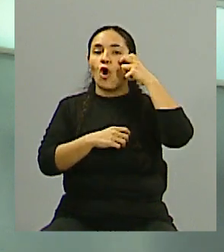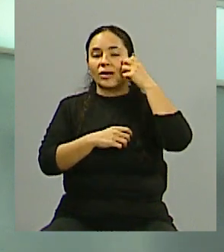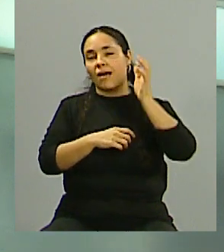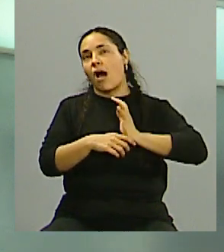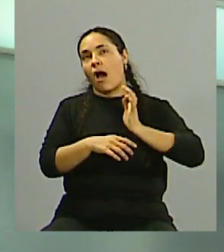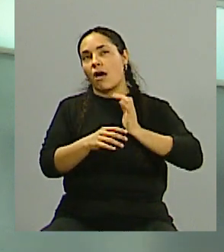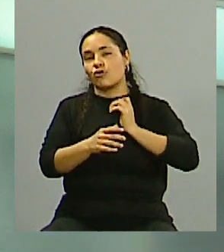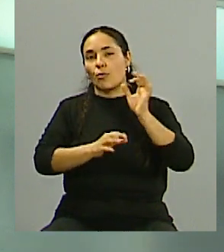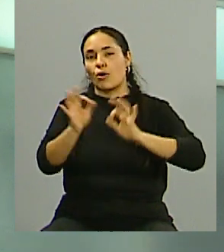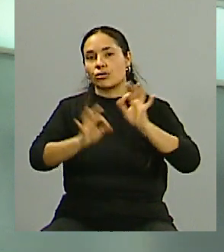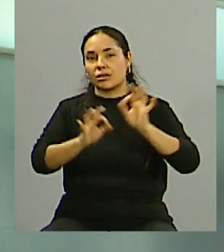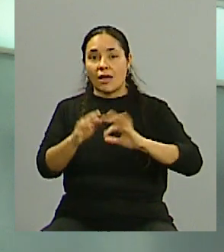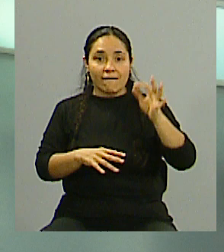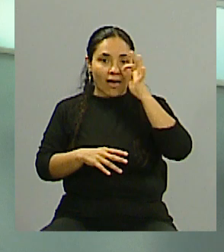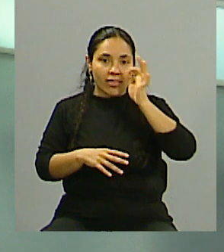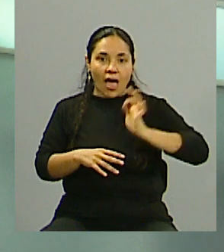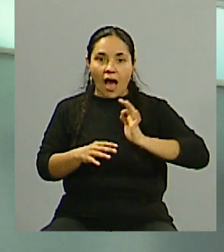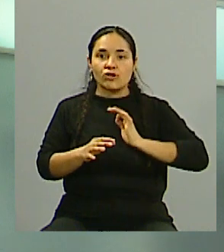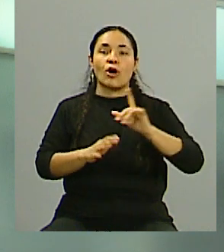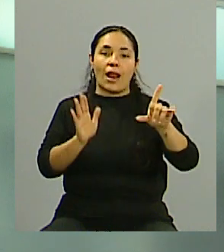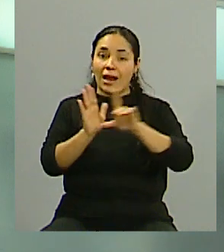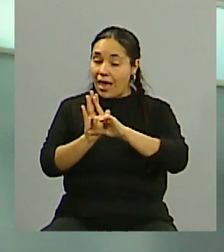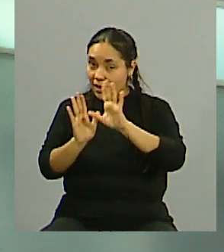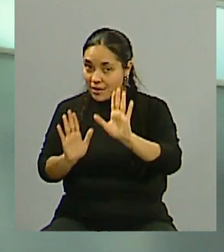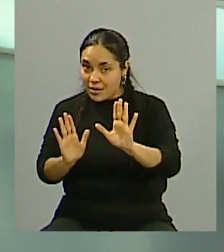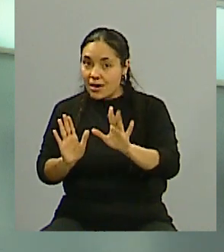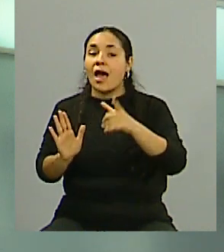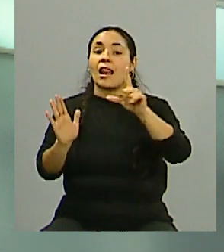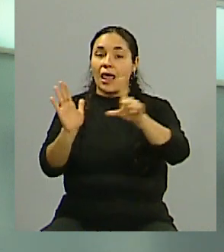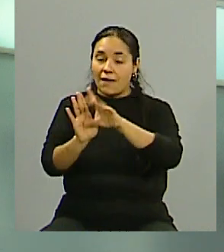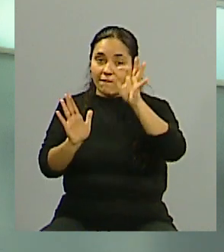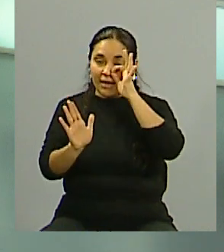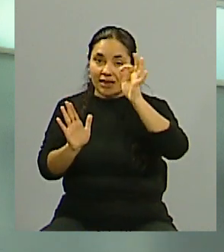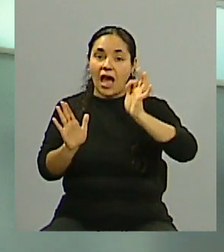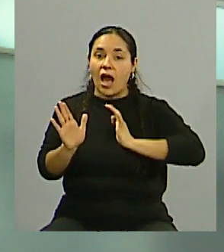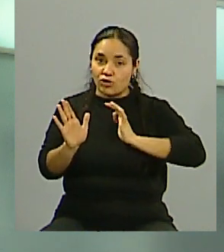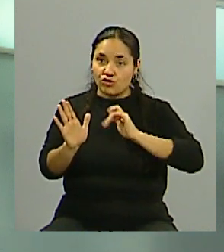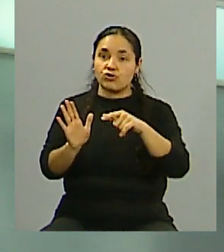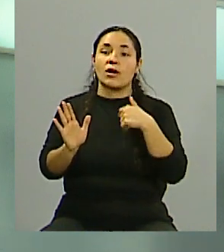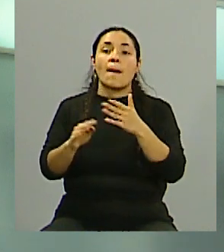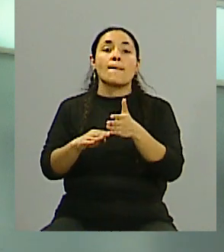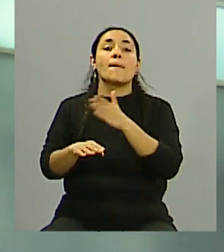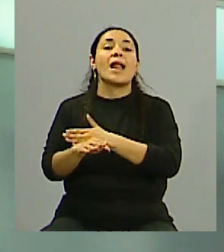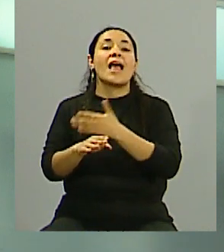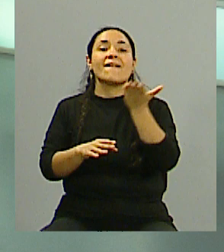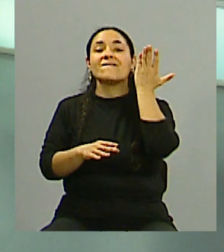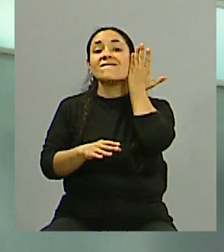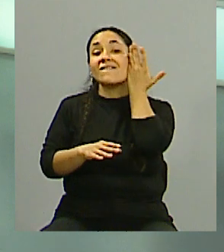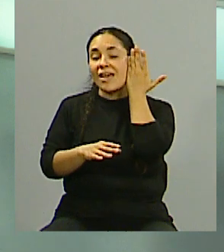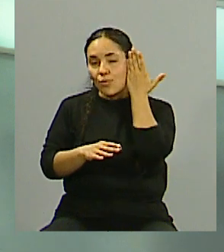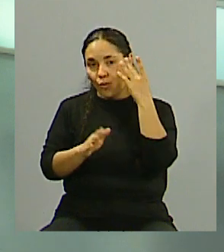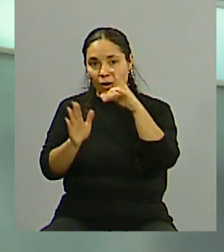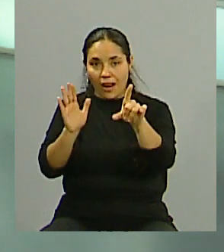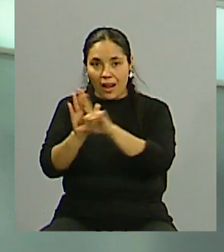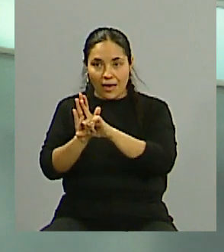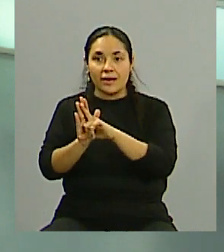hace años. 20 años tiene el proyecto. 20 años tiene la ley. La ley. es actualizada. Para que sepan, ley es pre-Facebook. Claro, sí, ahora